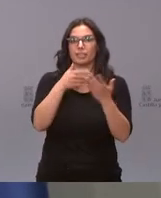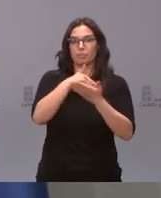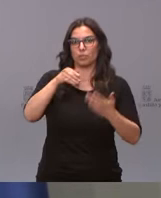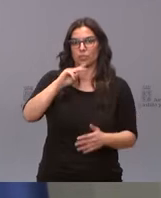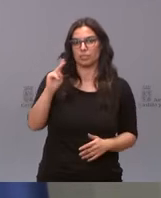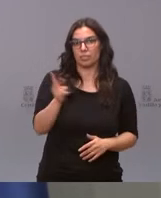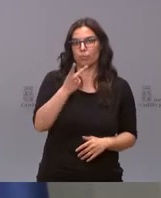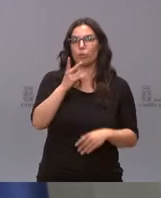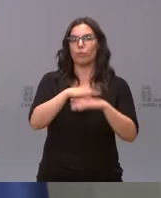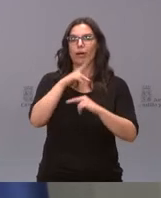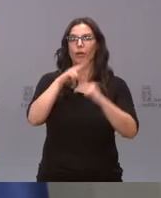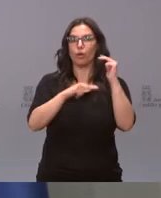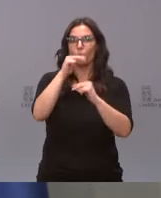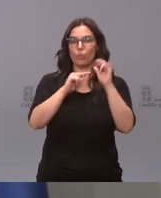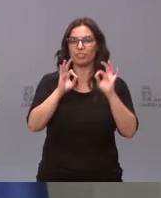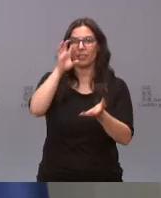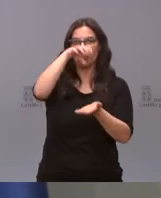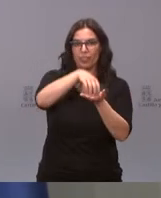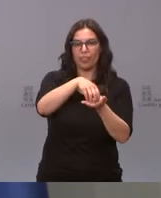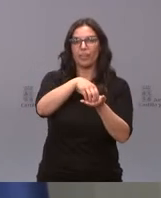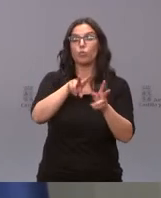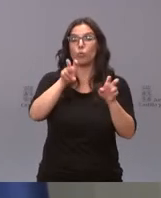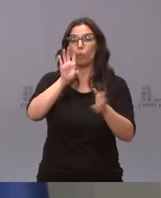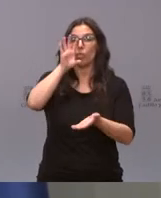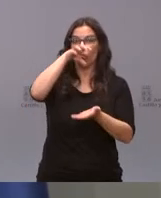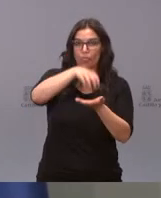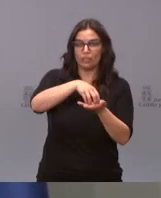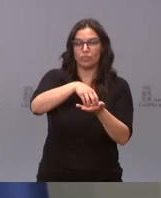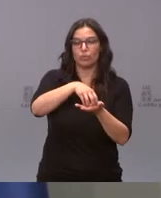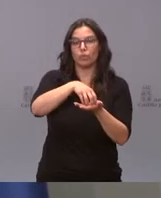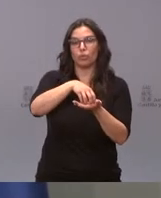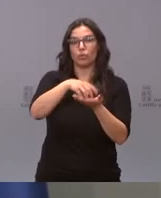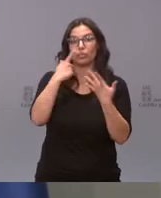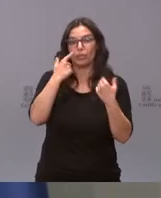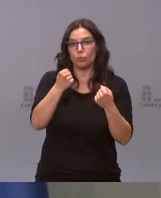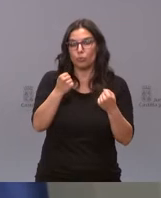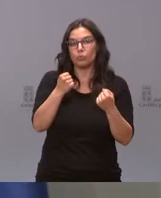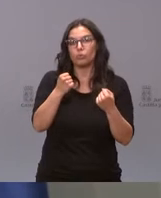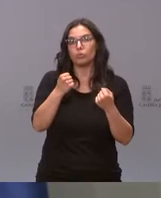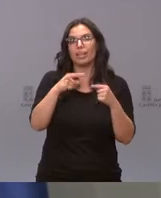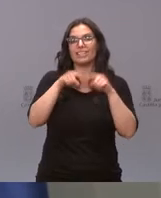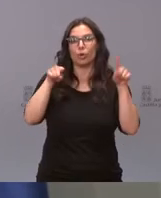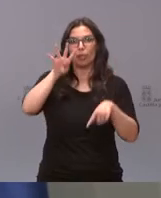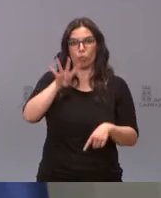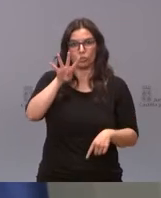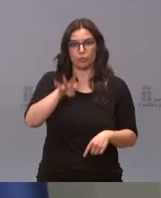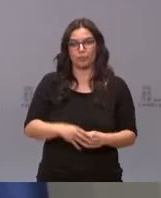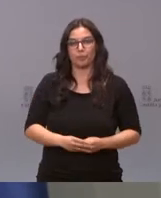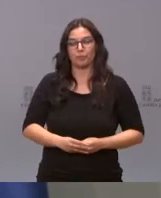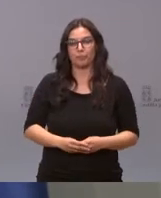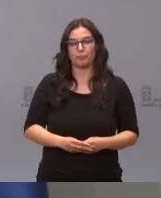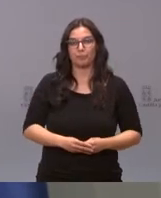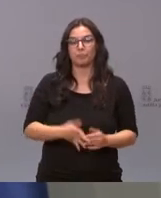de euros para las obras del nuevo Centro de Salud Segovia IV. Se trata